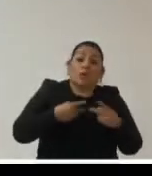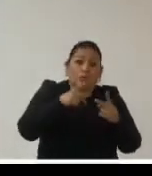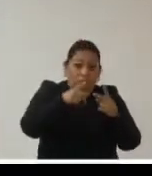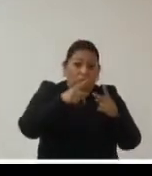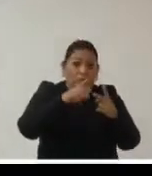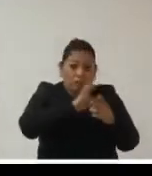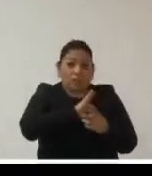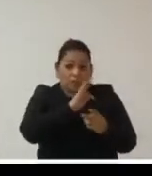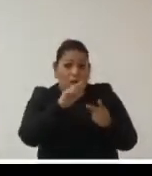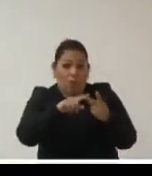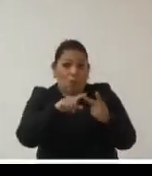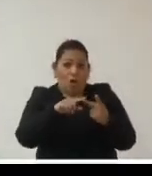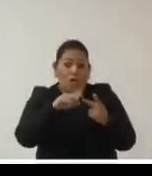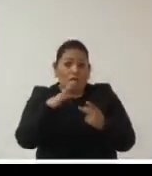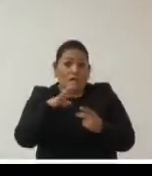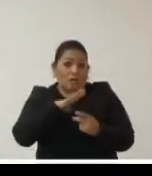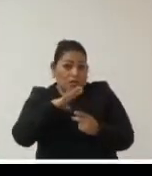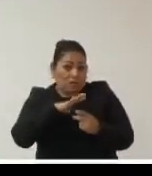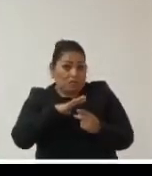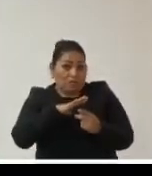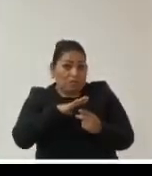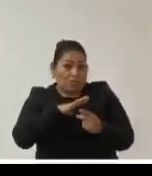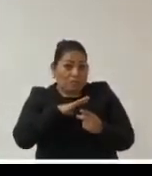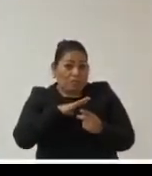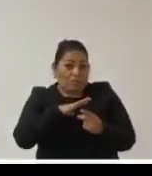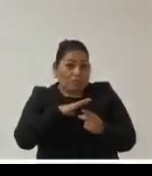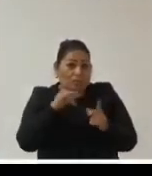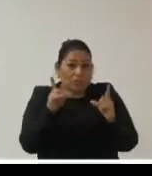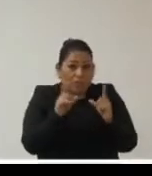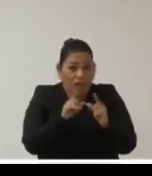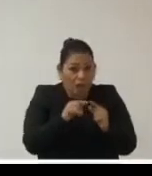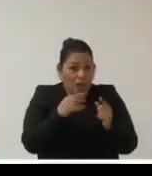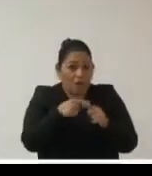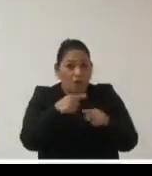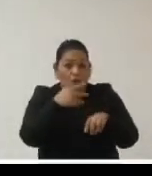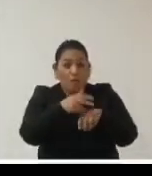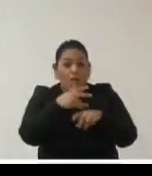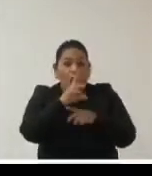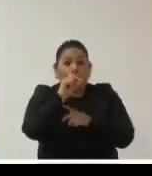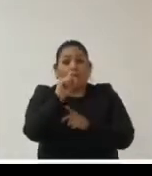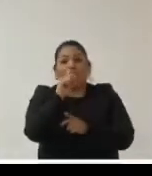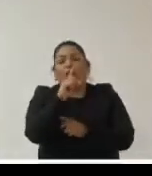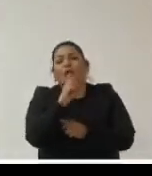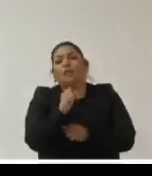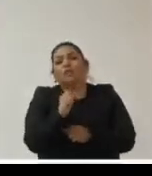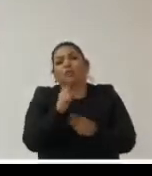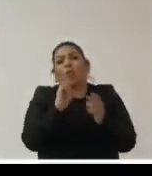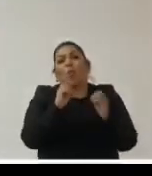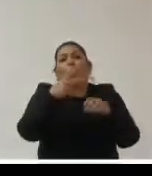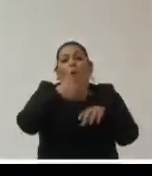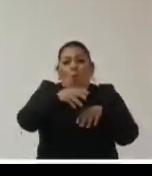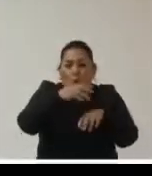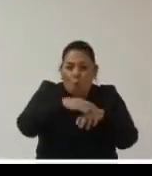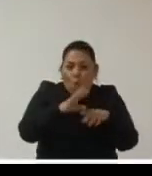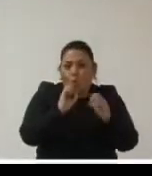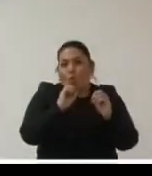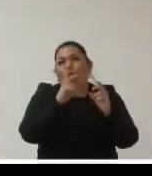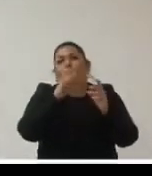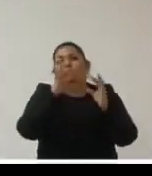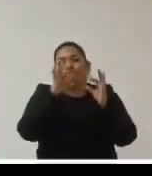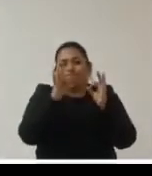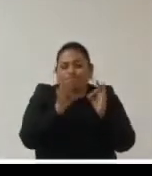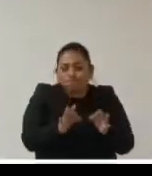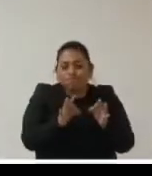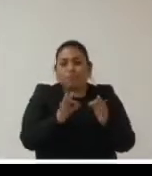puede obtener la misma finalidad con una minimización un menor uso de los datos o bien en cantidad o bien en cuanto a la calidad